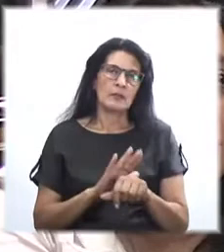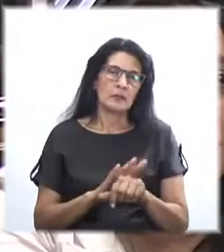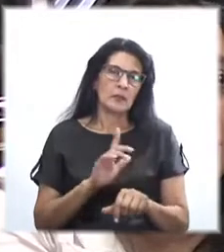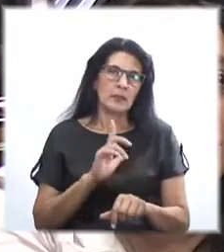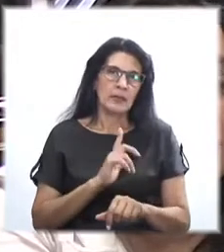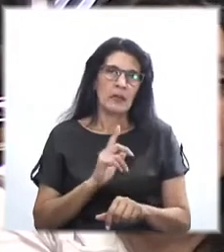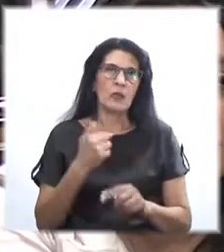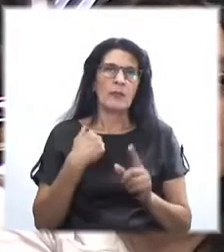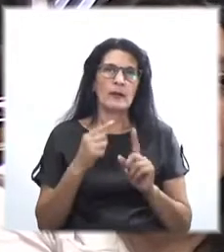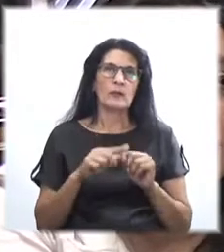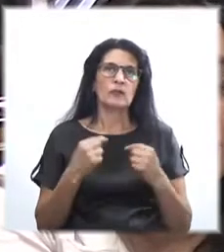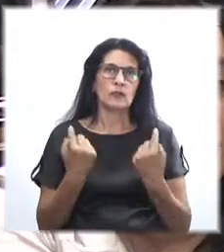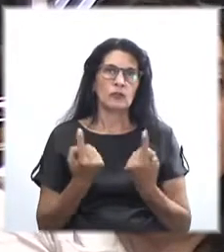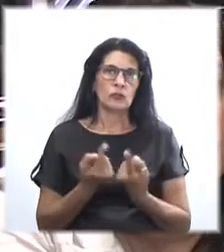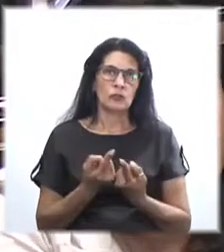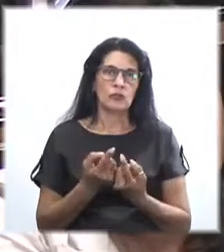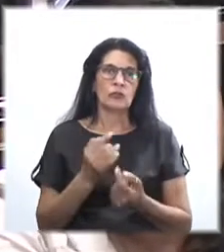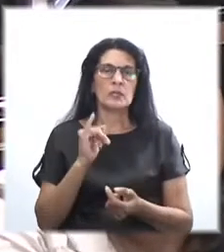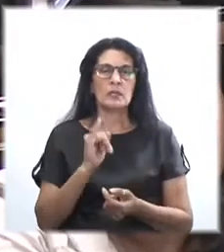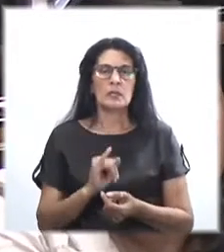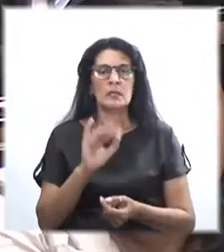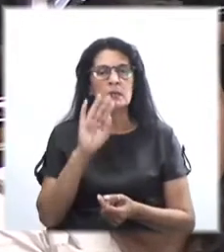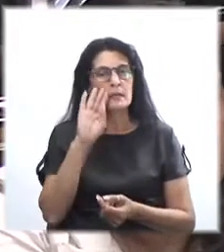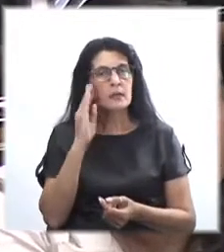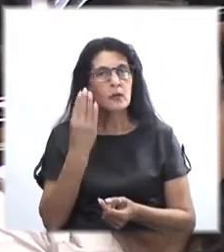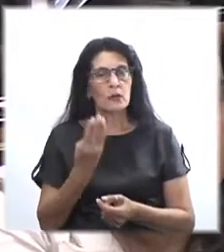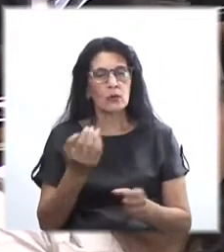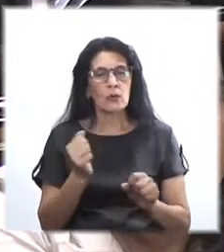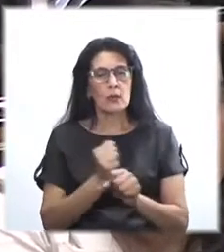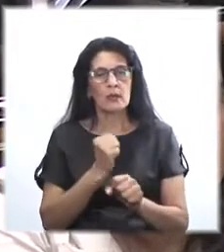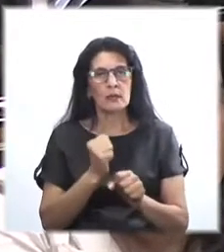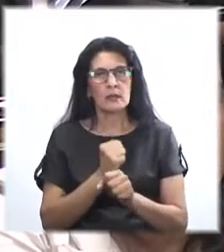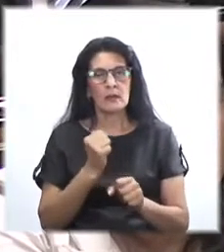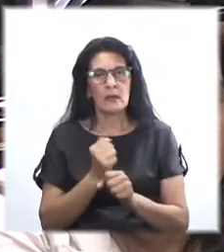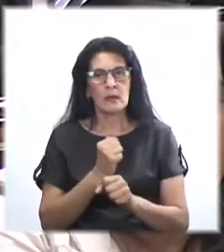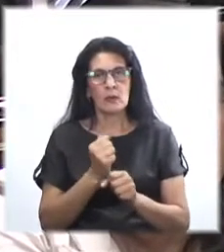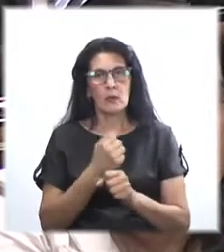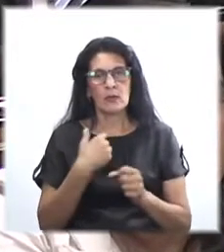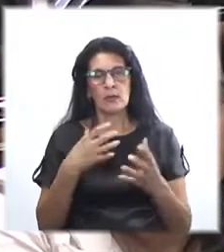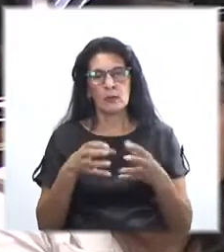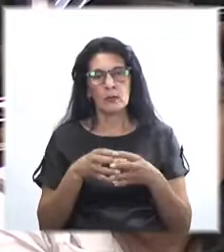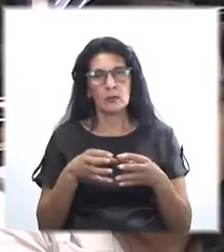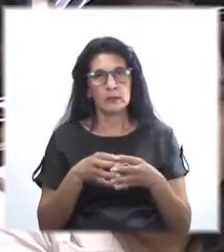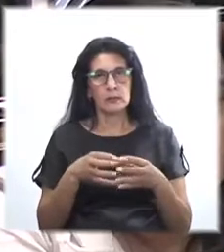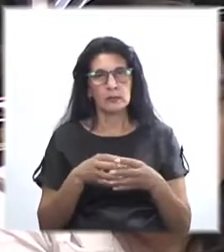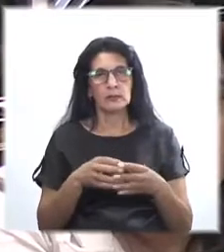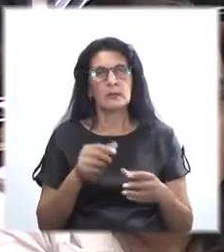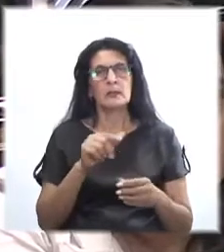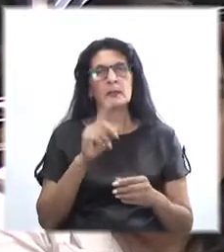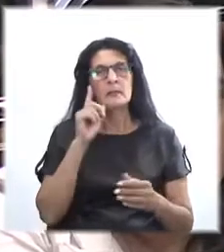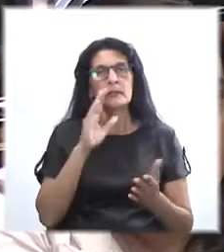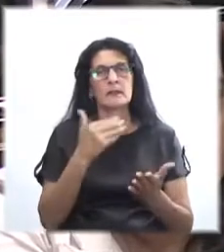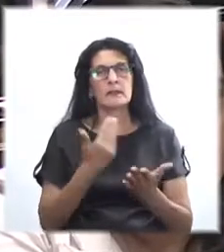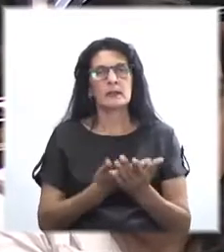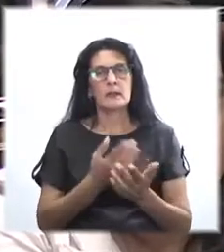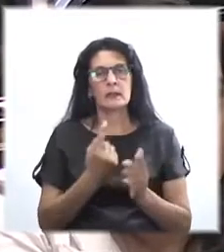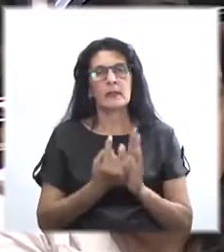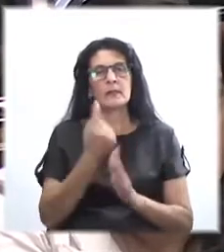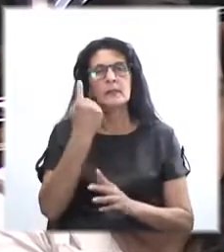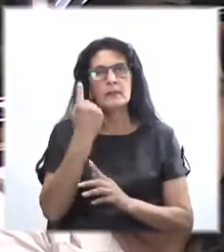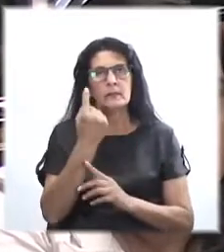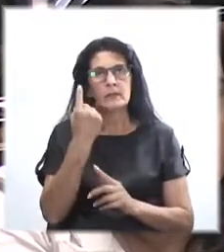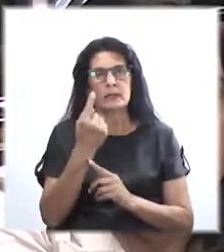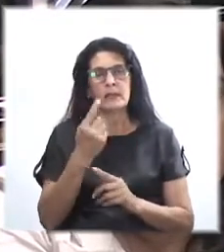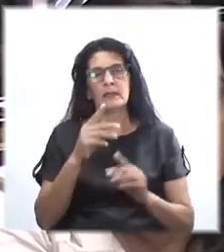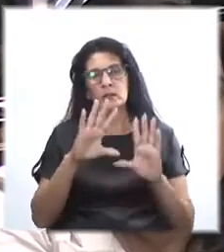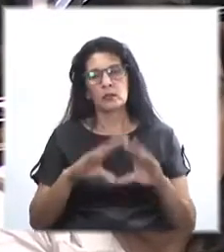decía para nosotros y reconozco el trabajo de nuestro partido en base a este proyecto presentando la primera iniciativa de todas